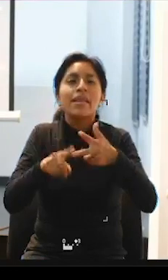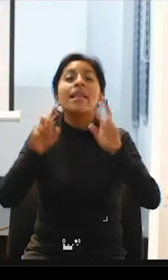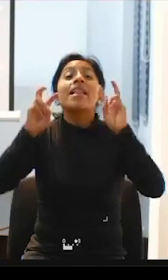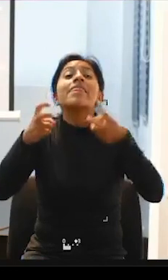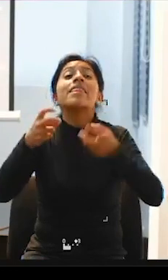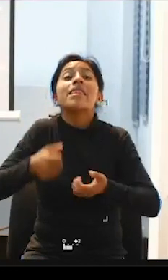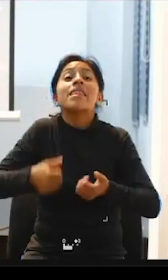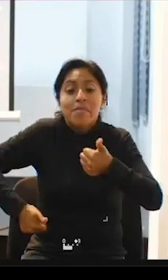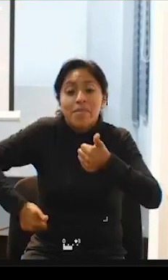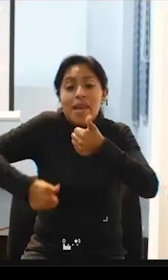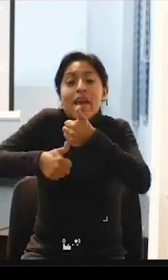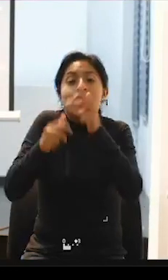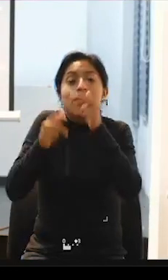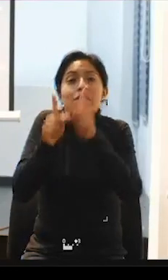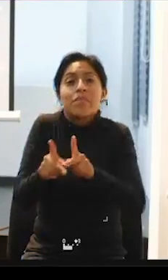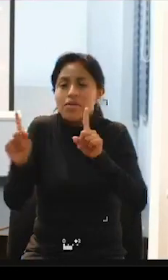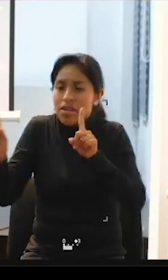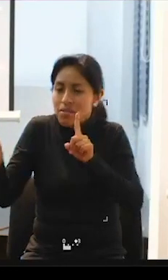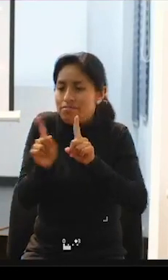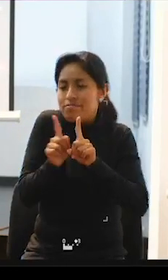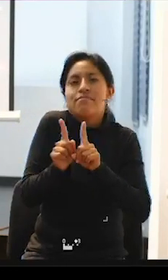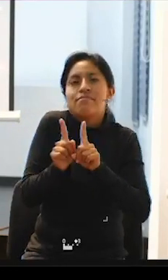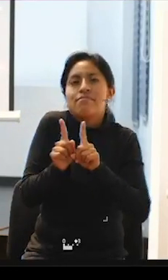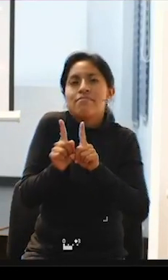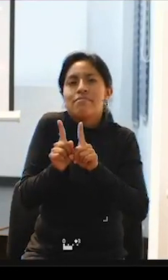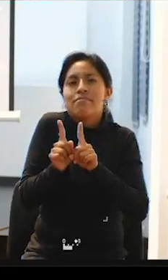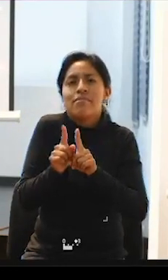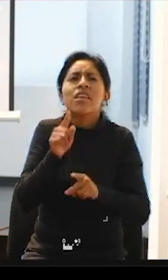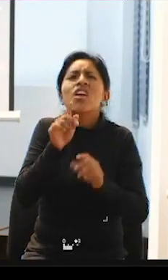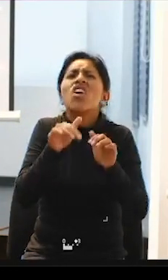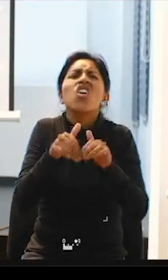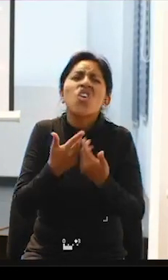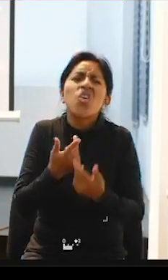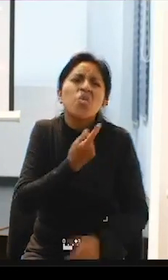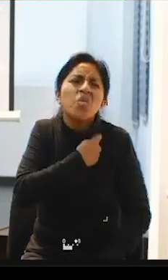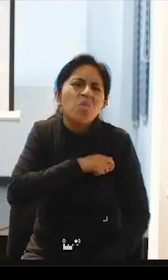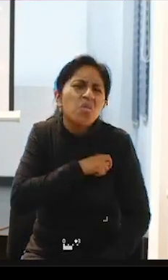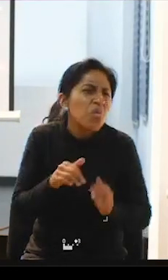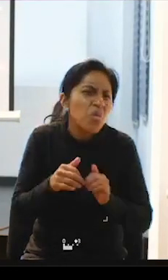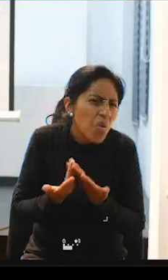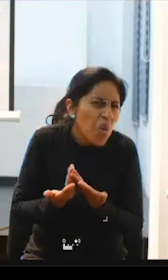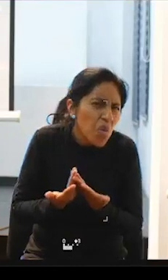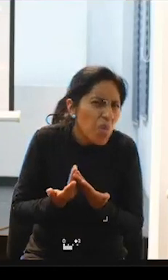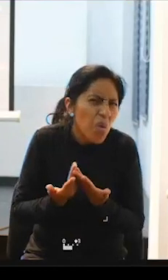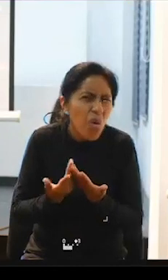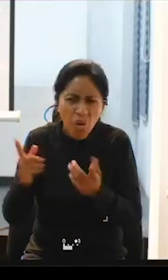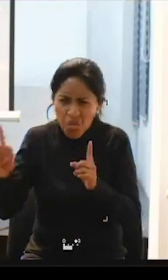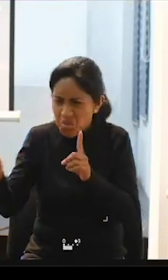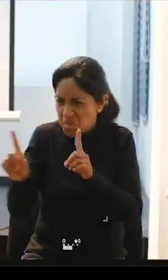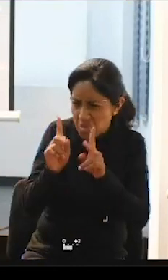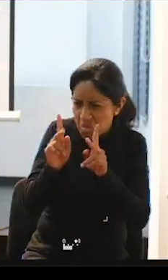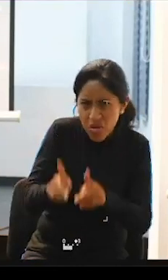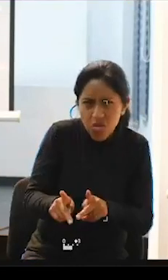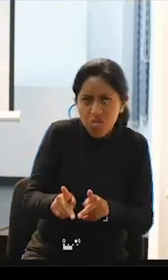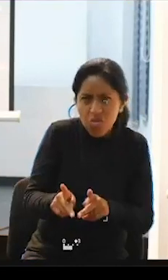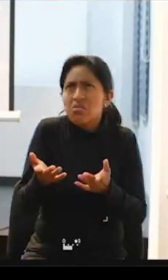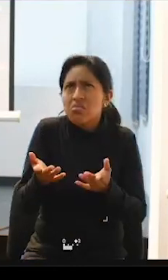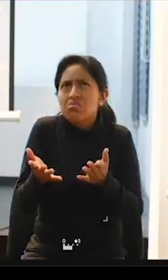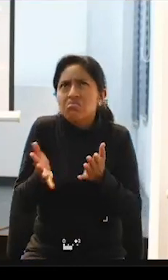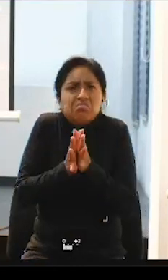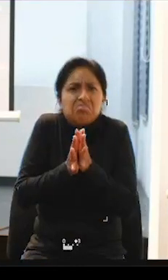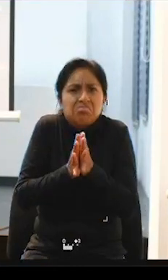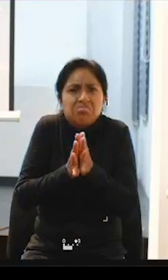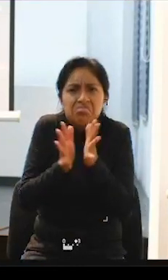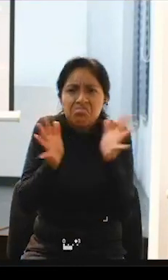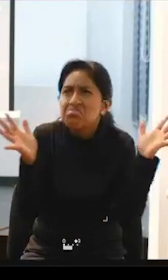¿cómo en este momento funciona en Barcelona la asistencia personal? ¿es algo público? ¿es algo a lo